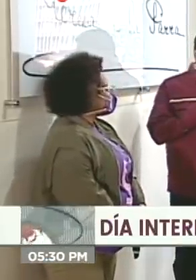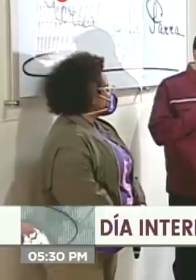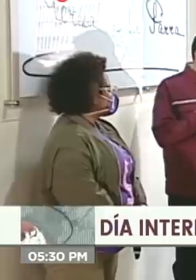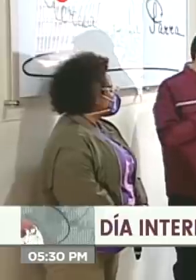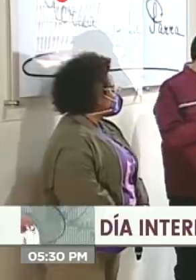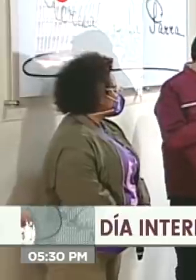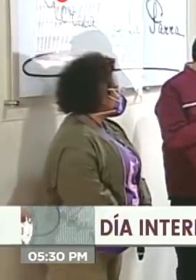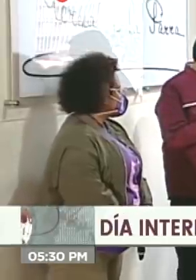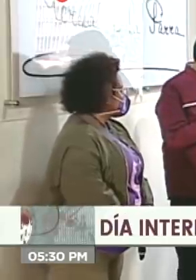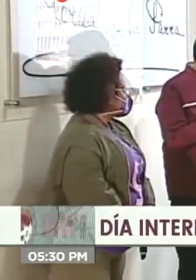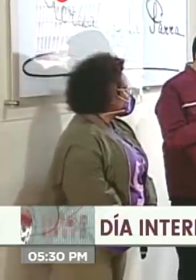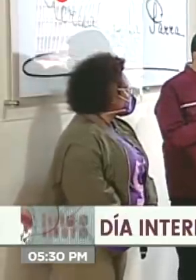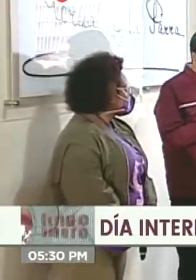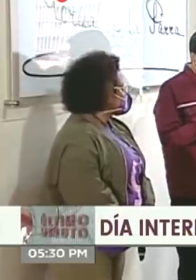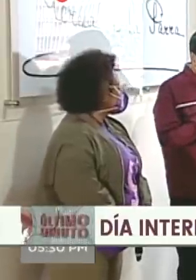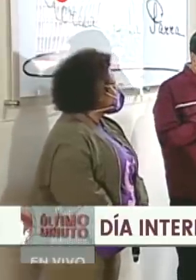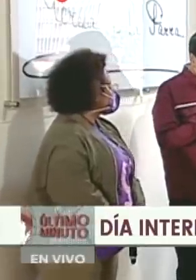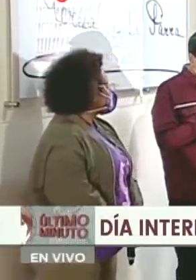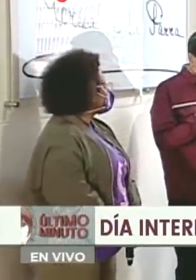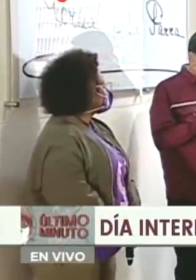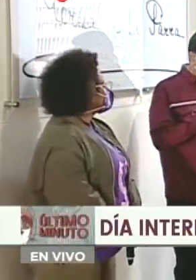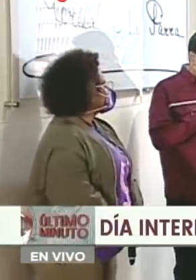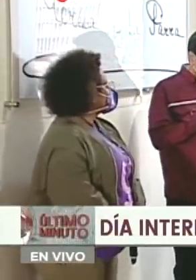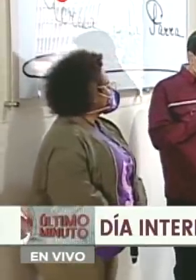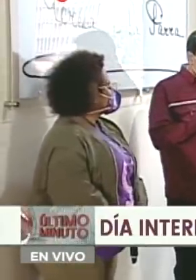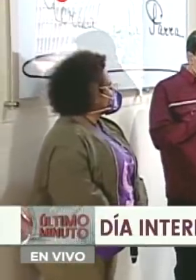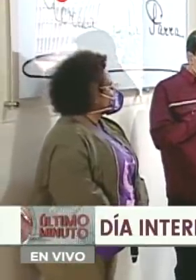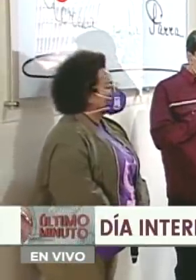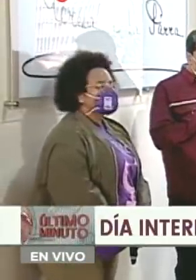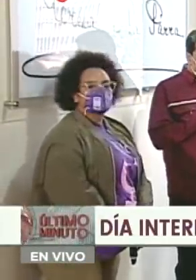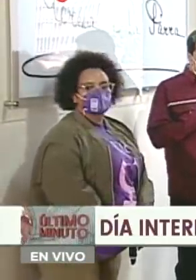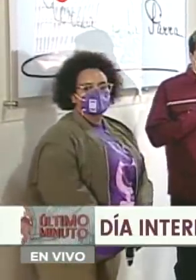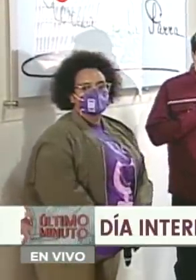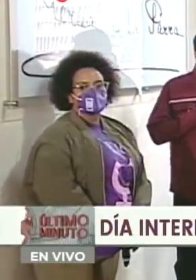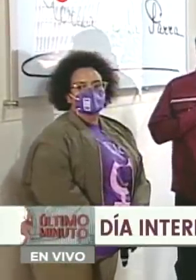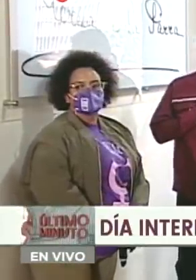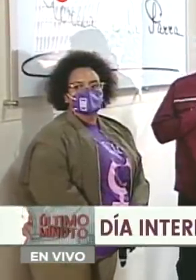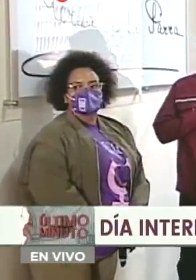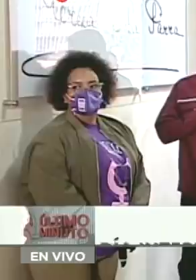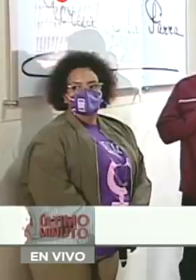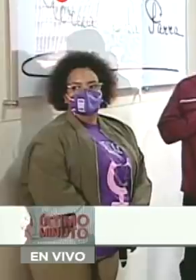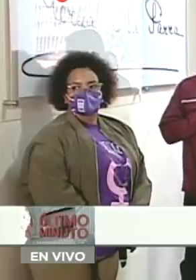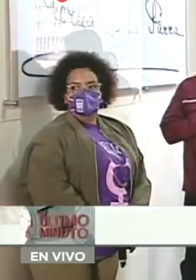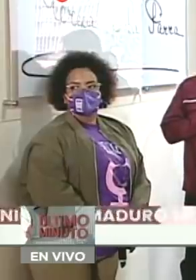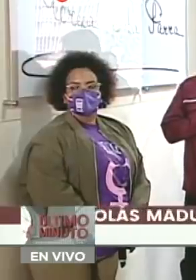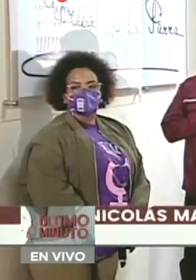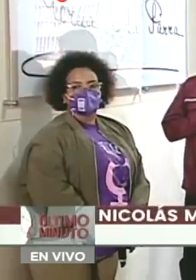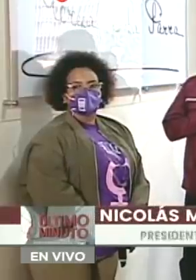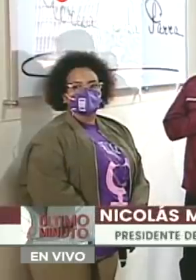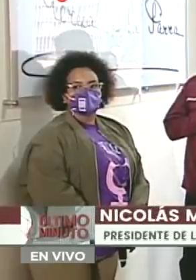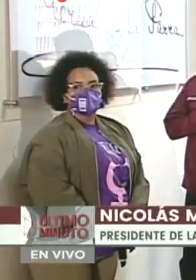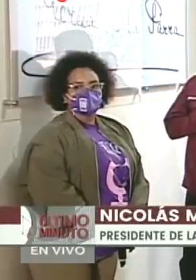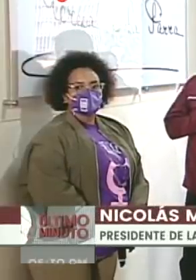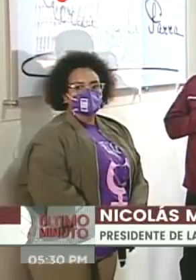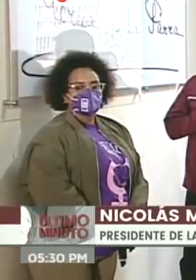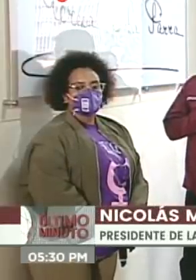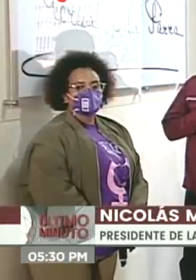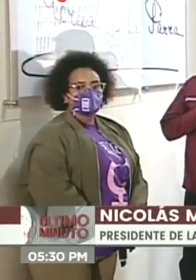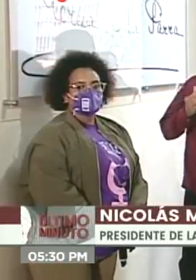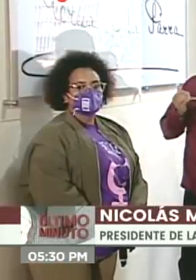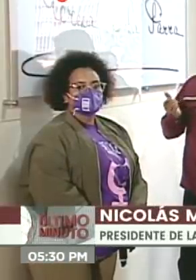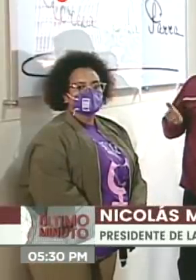Pérez, a la primera combatiente, a la ministra del Poder Popular para Interior y Justicia.